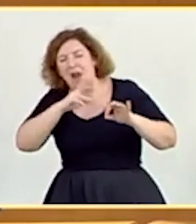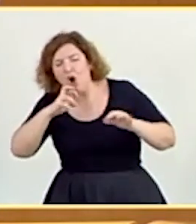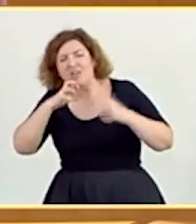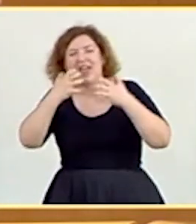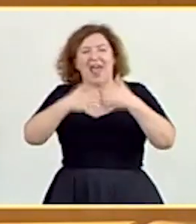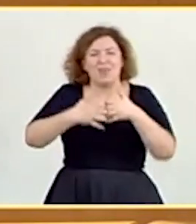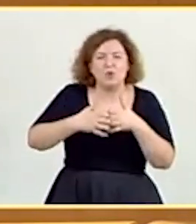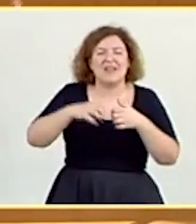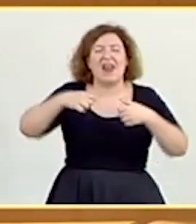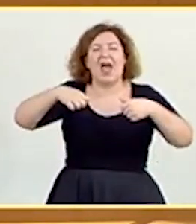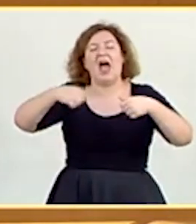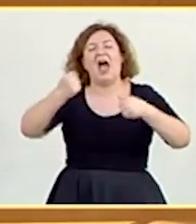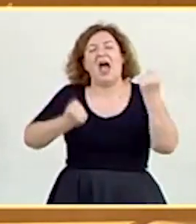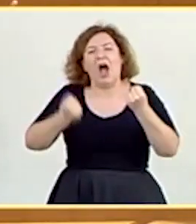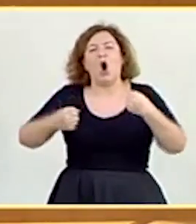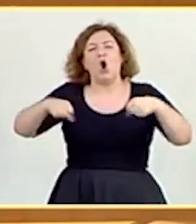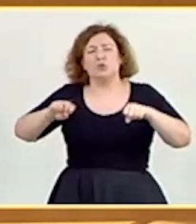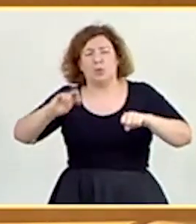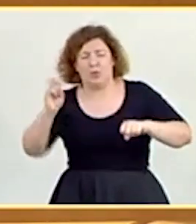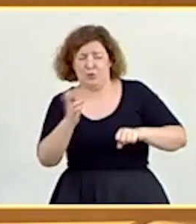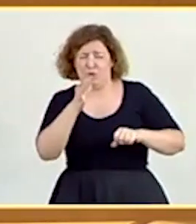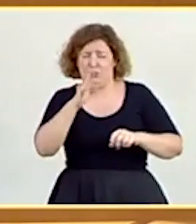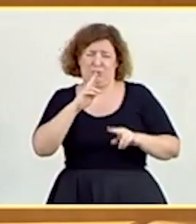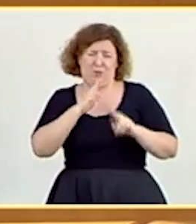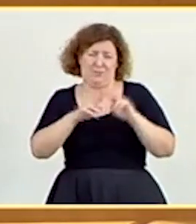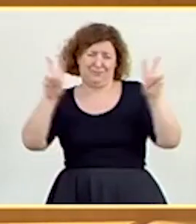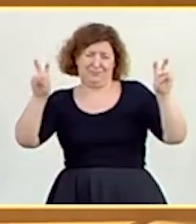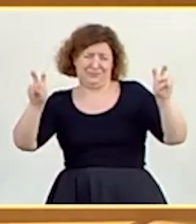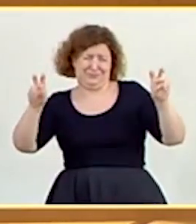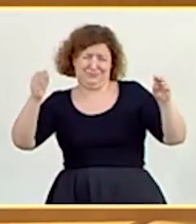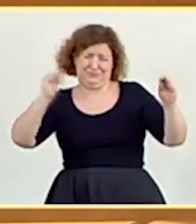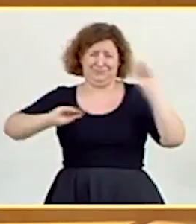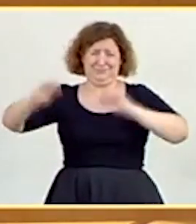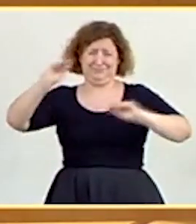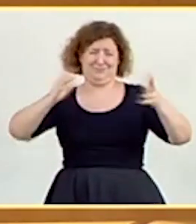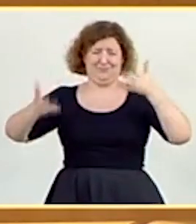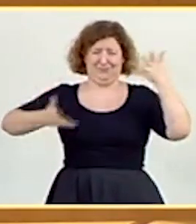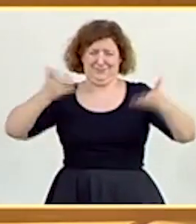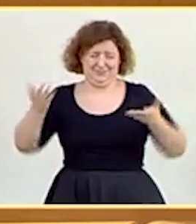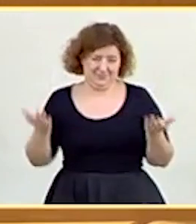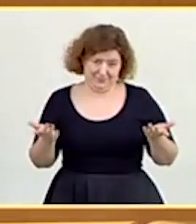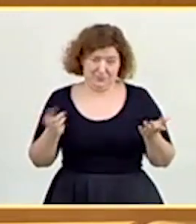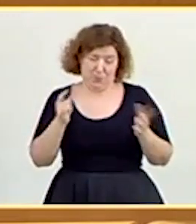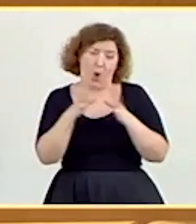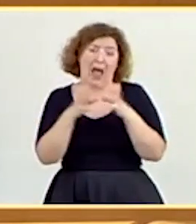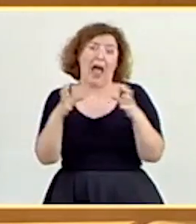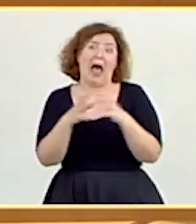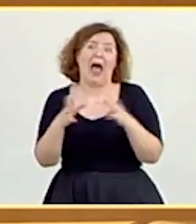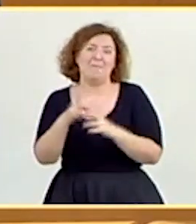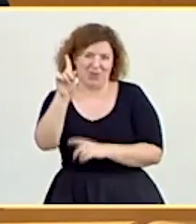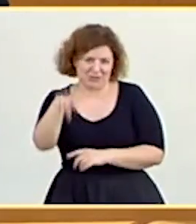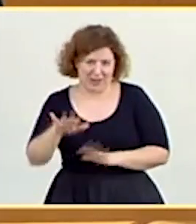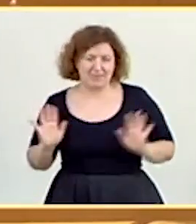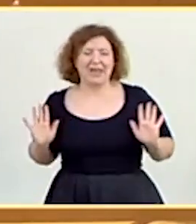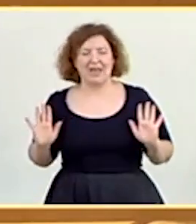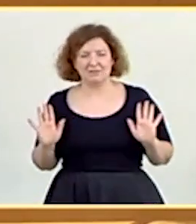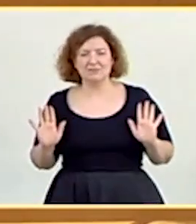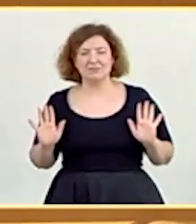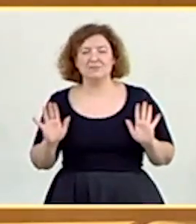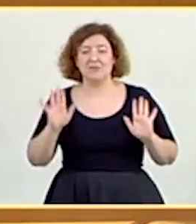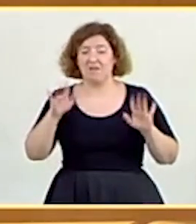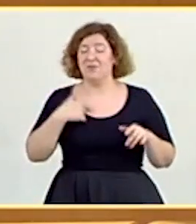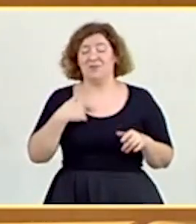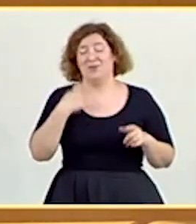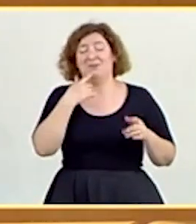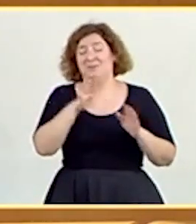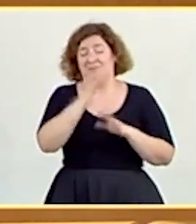Es un nombre pues un tanto rimbombante y ambicioso, diría yo incluso. Pero bueno, sí que es cierto que este Gobierno domina el arte de la